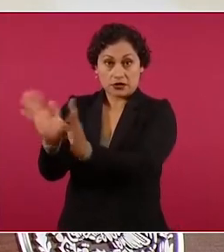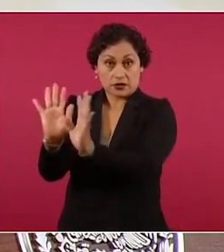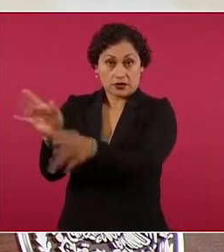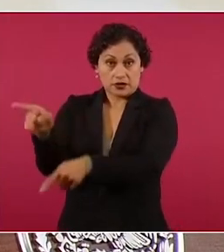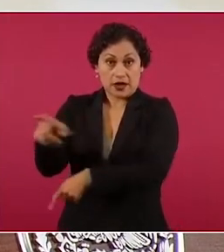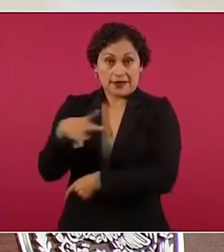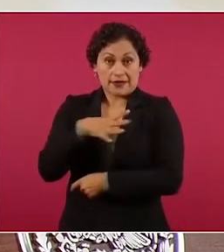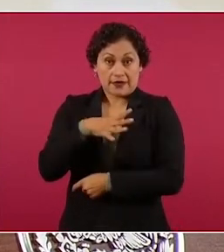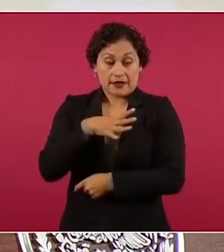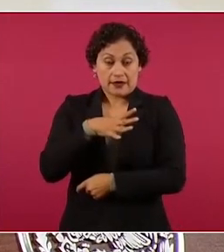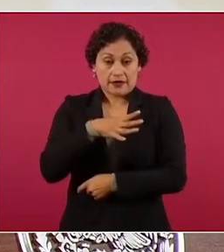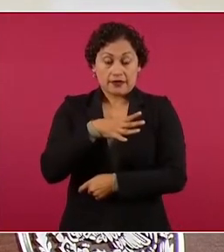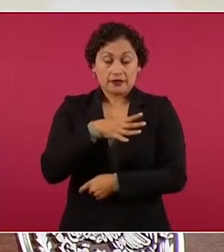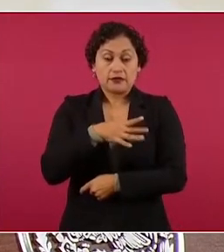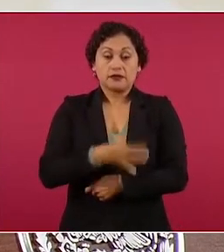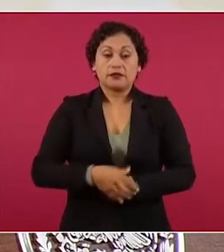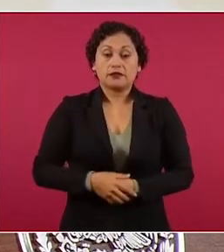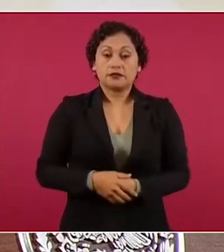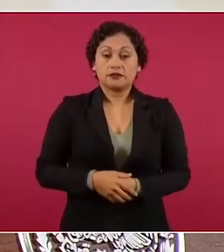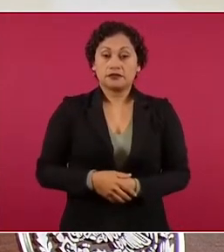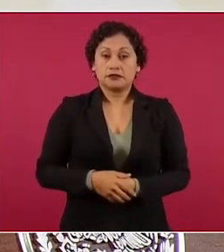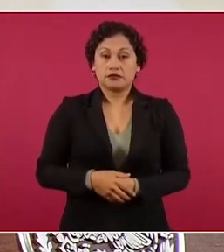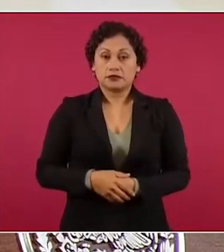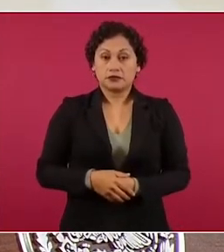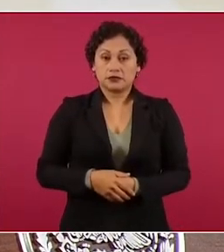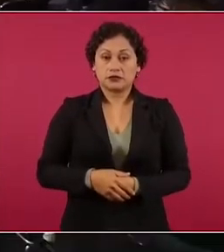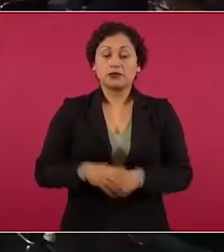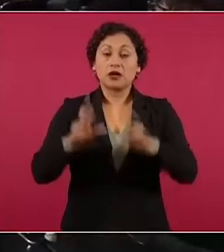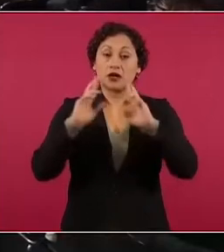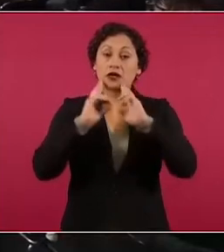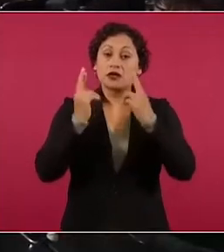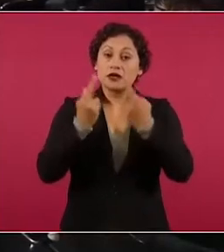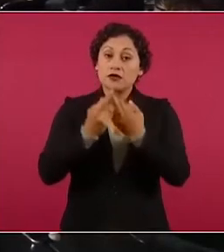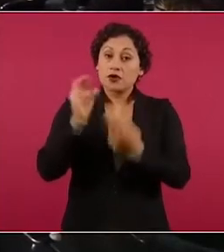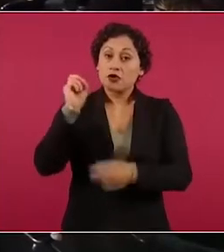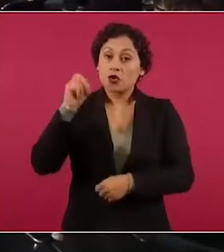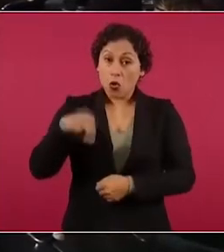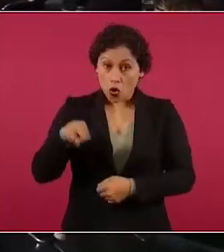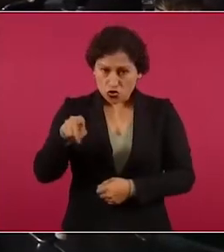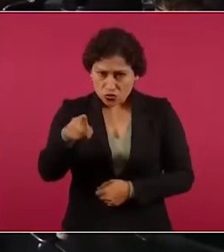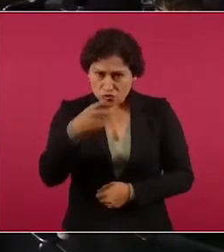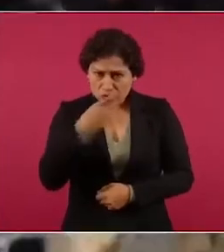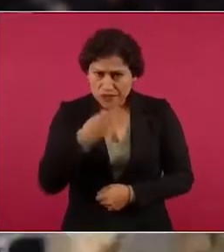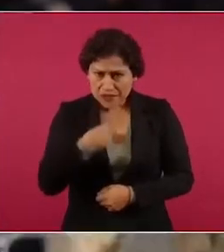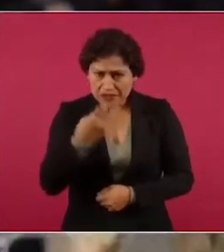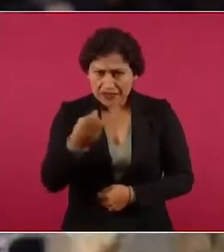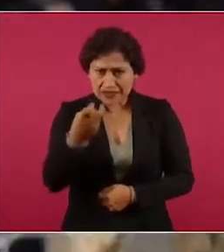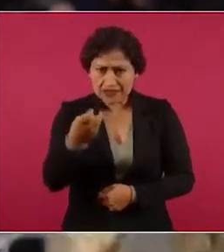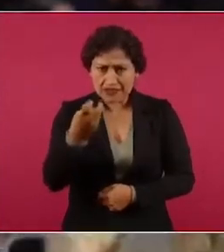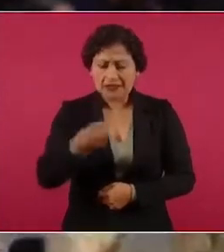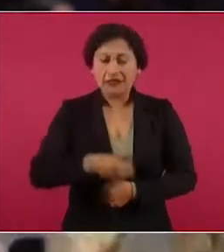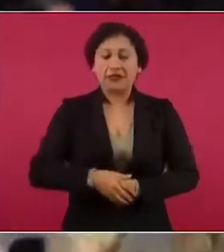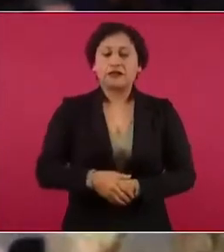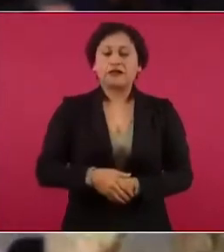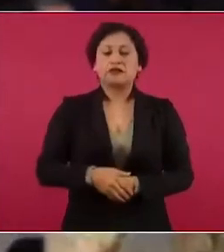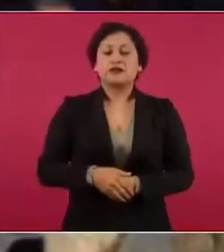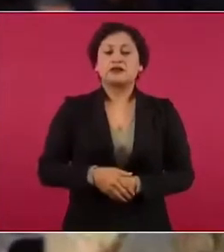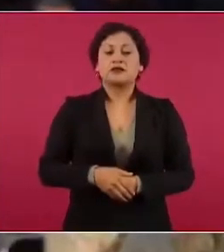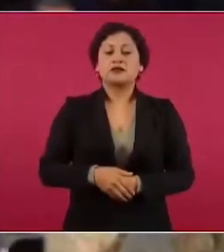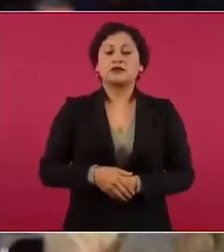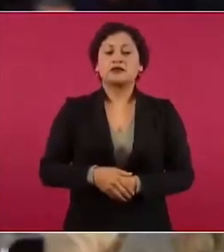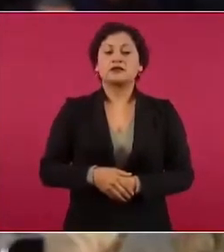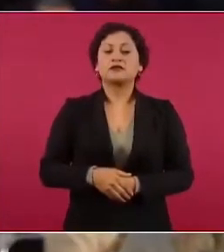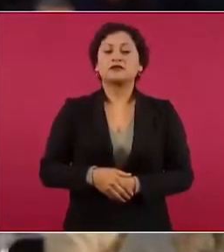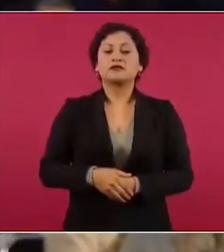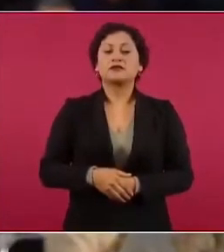En el caso de la reunión de la ONU, ¿es a lo que te refieres? De Rusia, se reunió con el